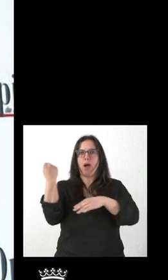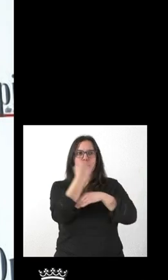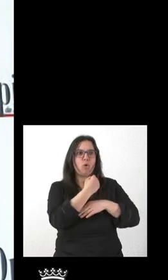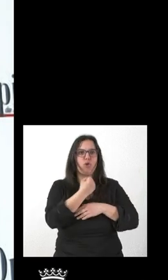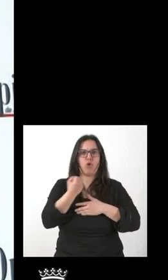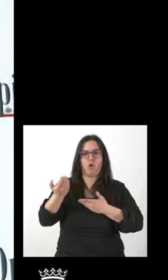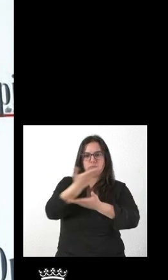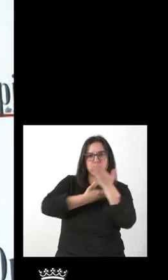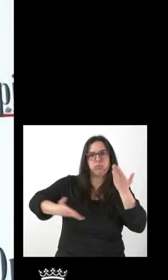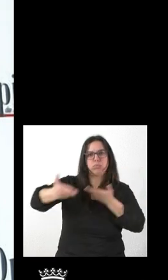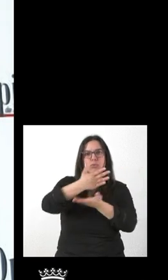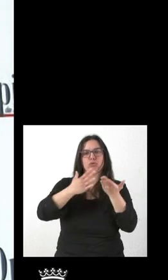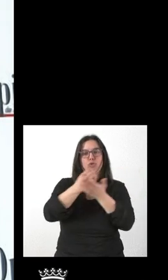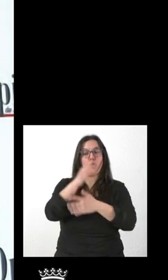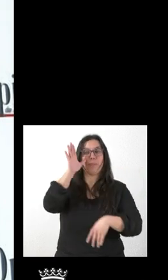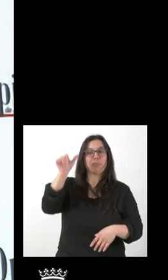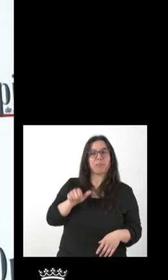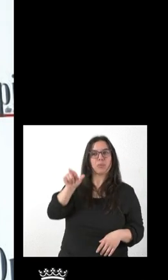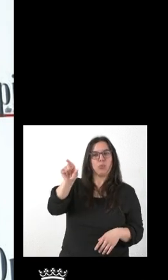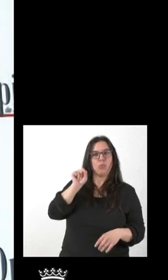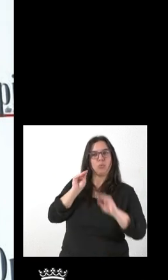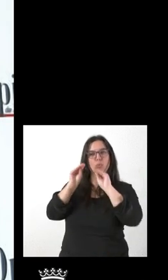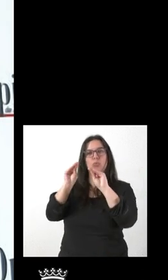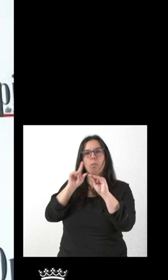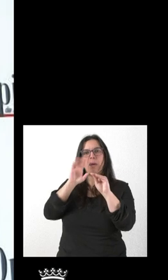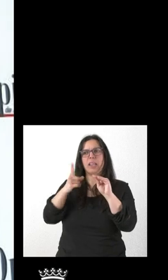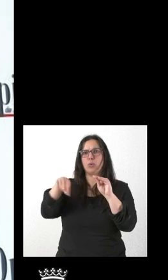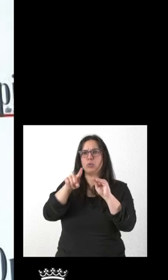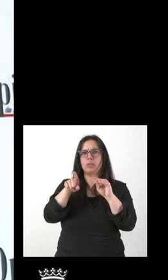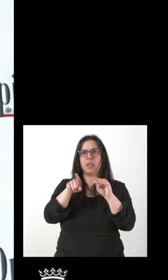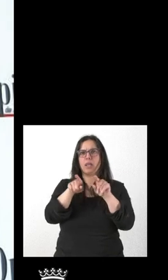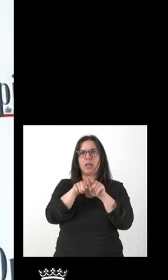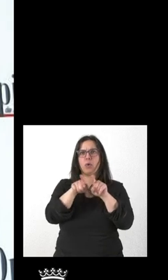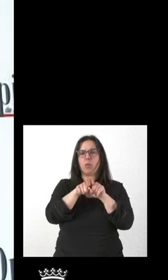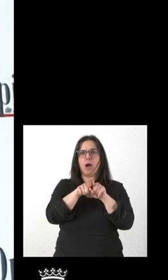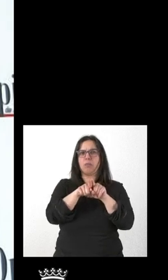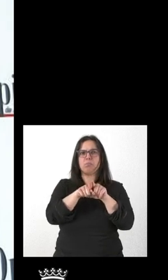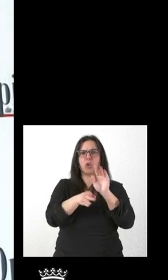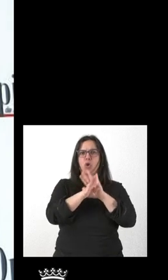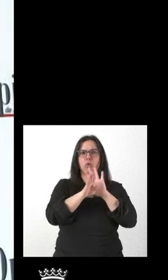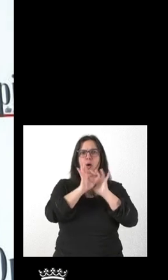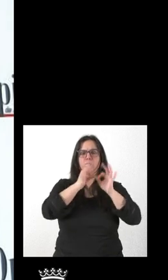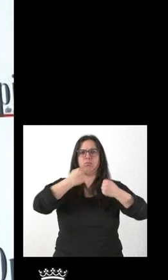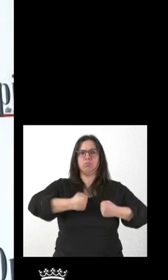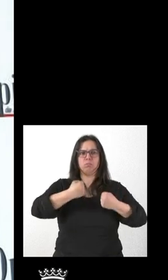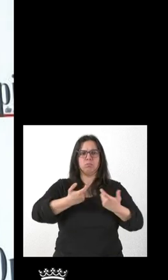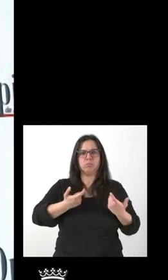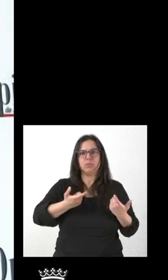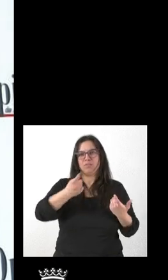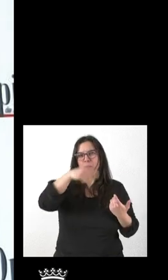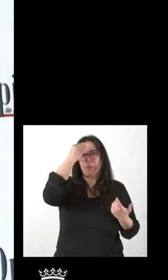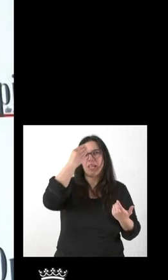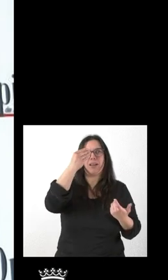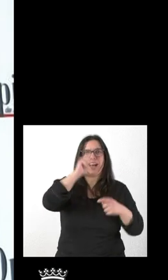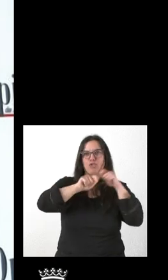Sus palabras me dan la impresión de que están en la línea de mantenerla y no en ventalla. No se les ocurre, no sé, hablar con las